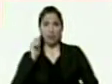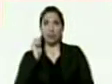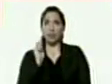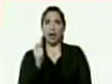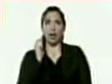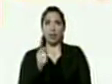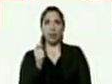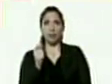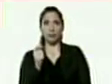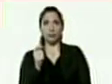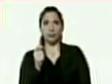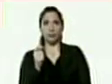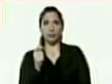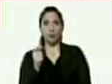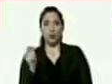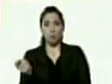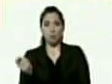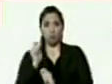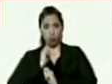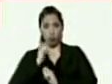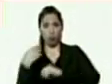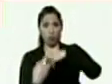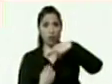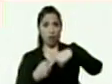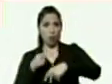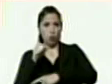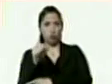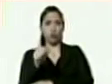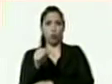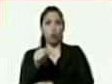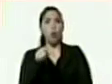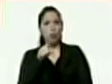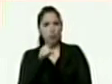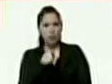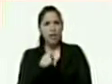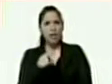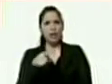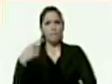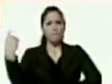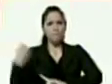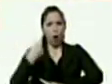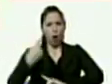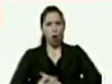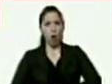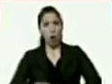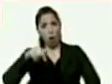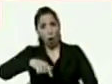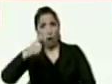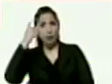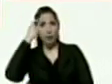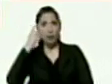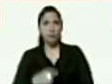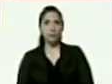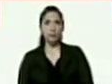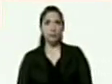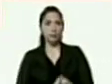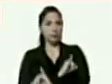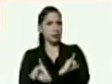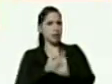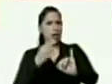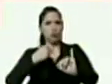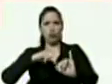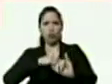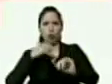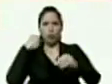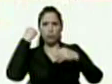que nos asigna la revolución y que usted nos está ordenando en el día de hoy ya nos montamos de